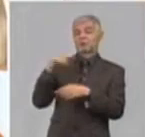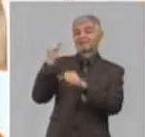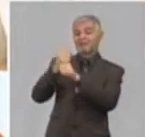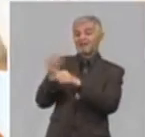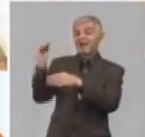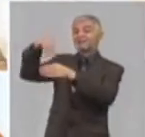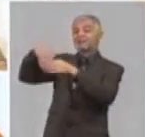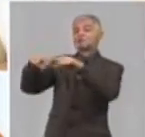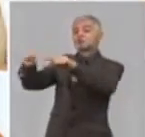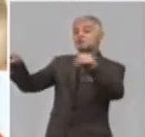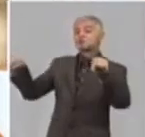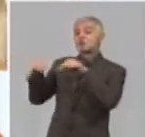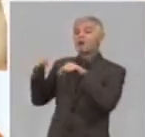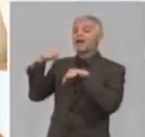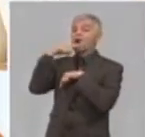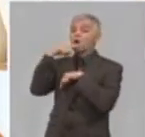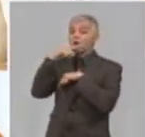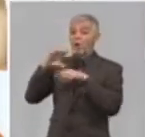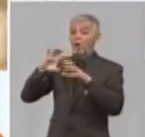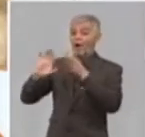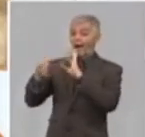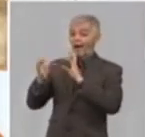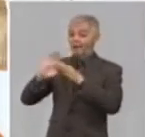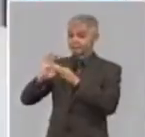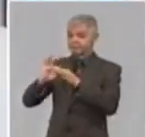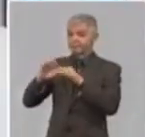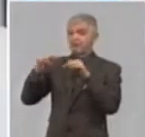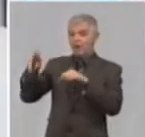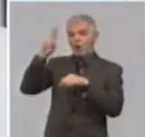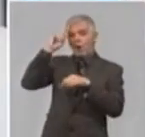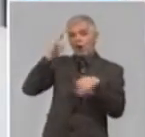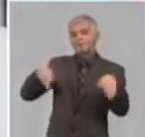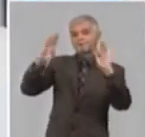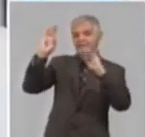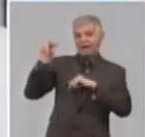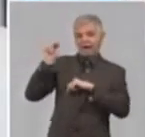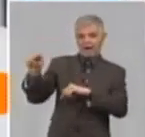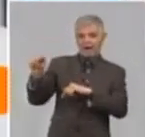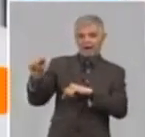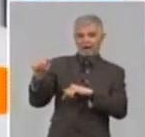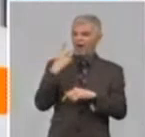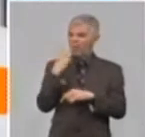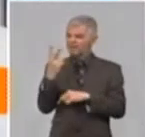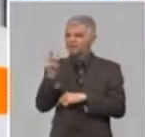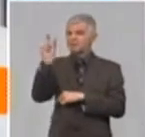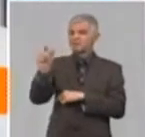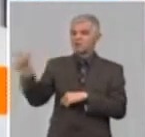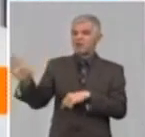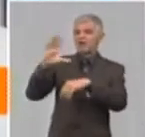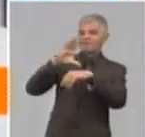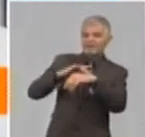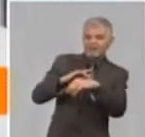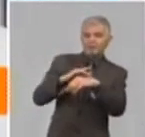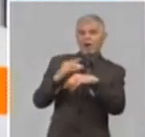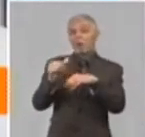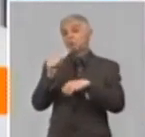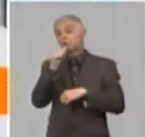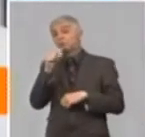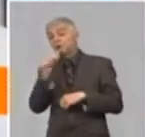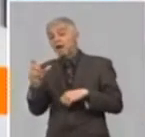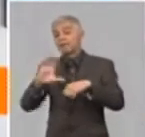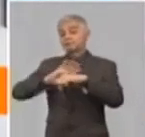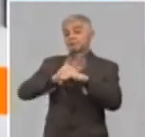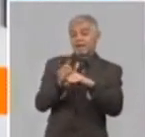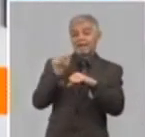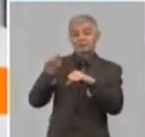Hospital Militar Central, Dr. Luis Díaz Soto. Atender a personas enfermas o sospechosas de COVID es una tarea única y sin